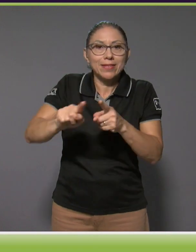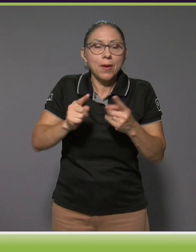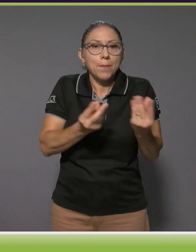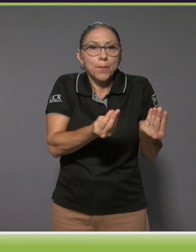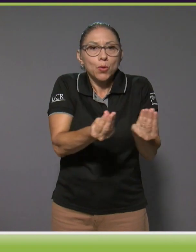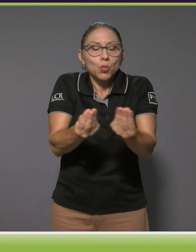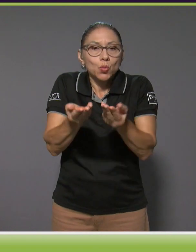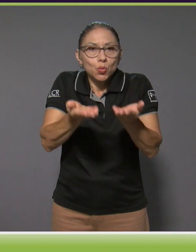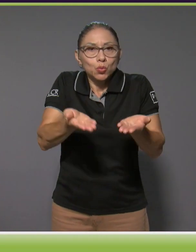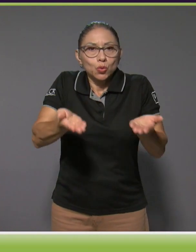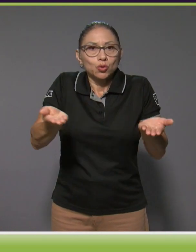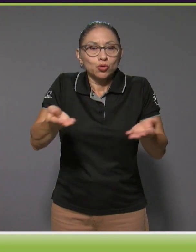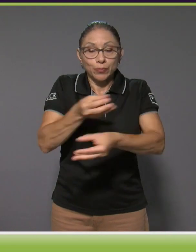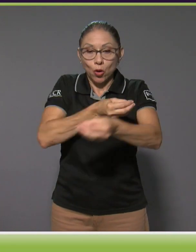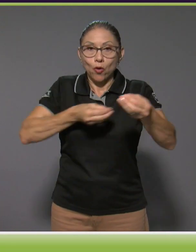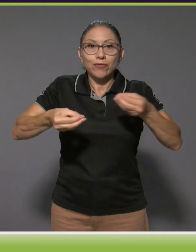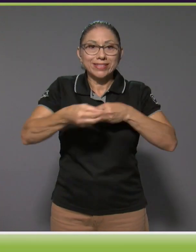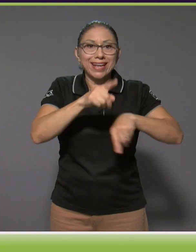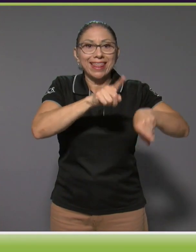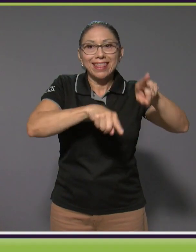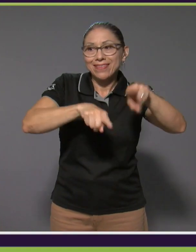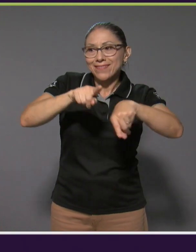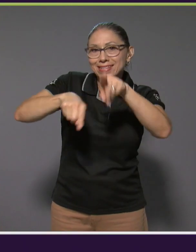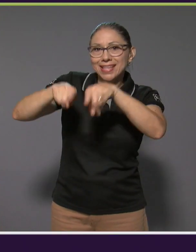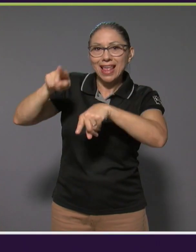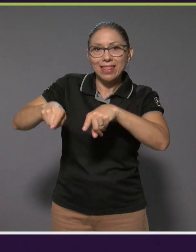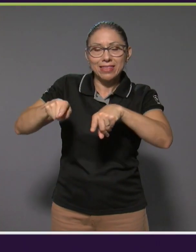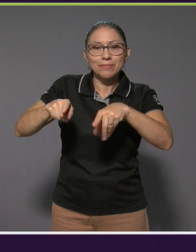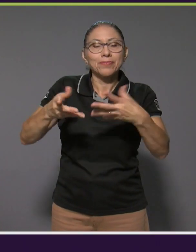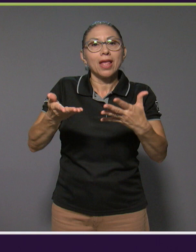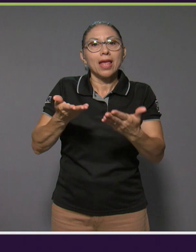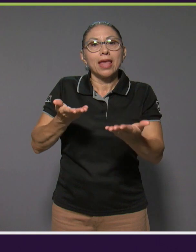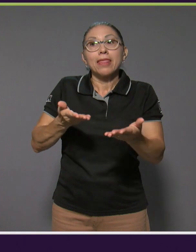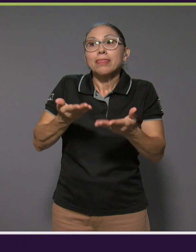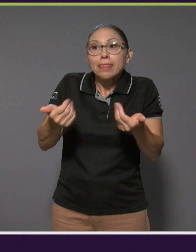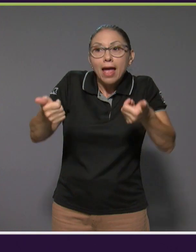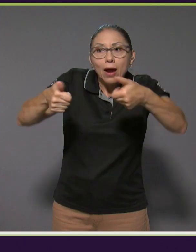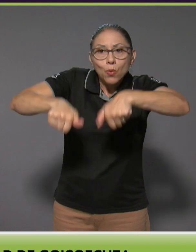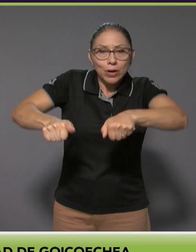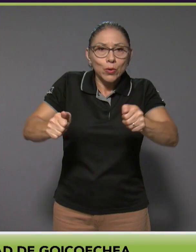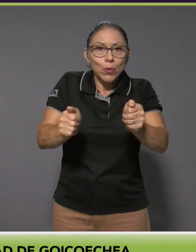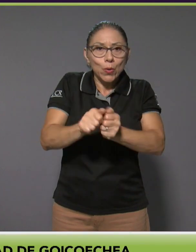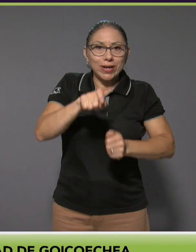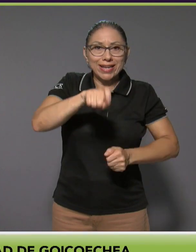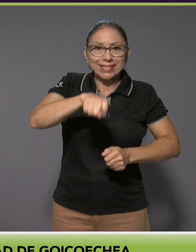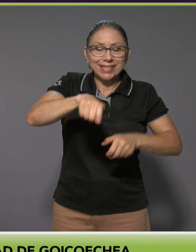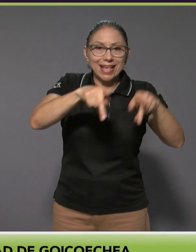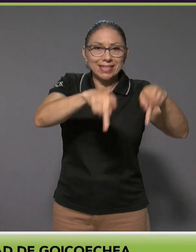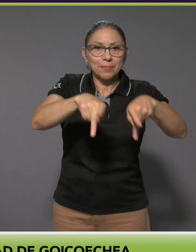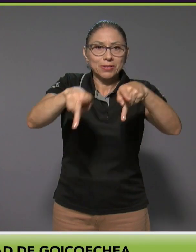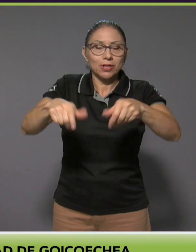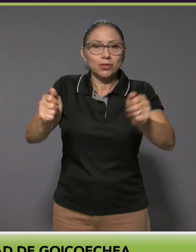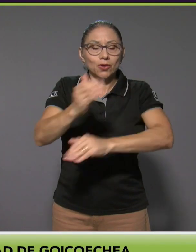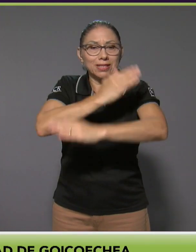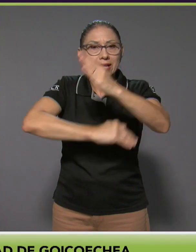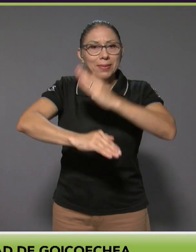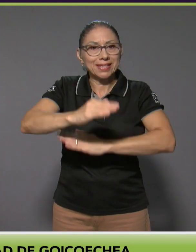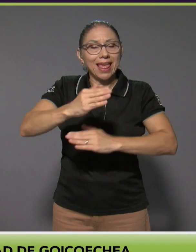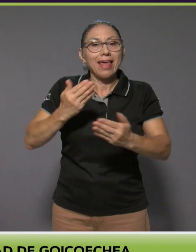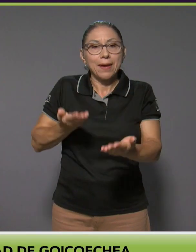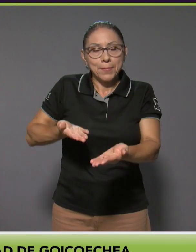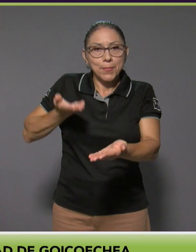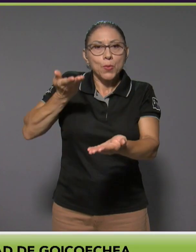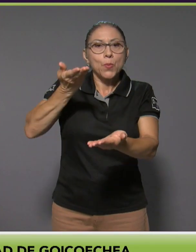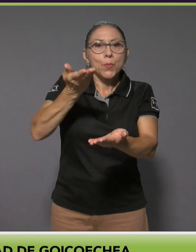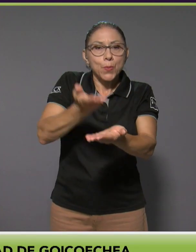La Oficina Diversidad ha propuesto, de acuerdo a las necesidades que tienen las personas con discapacidad, el